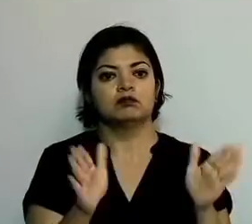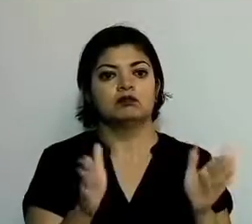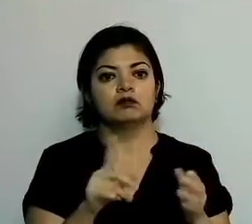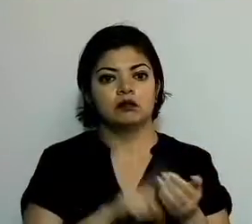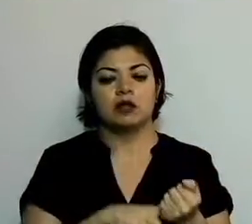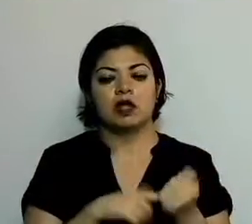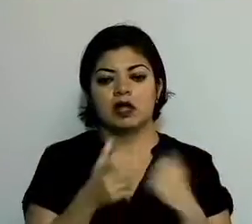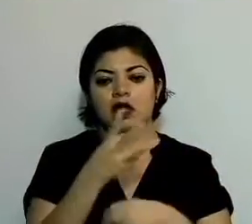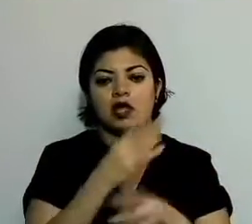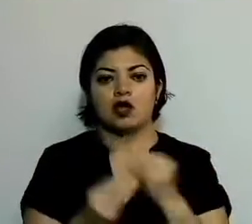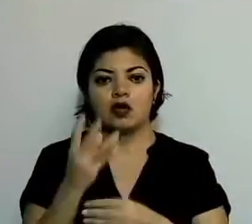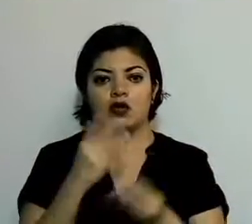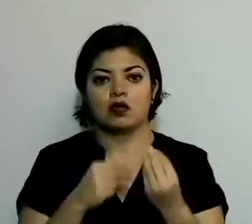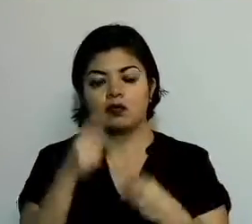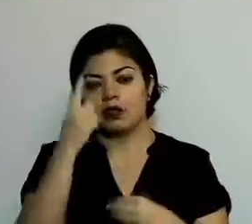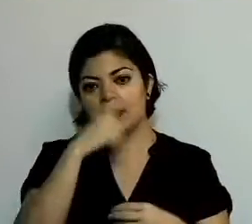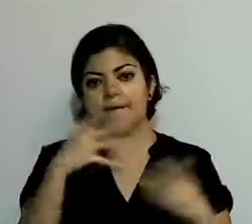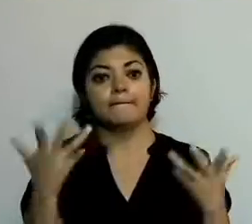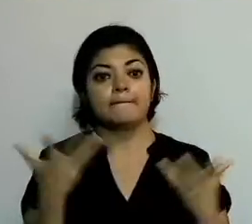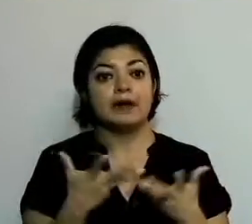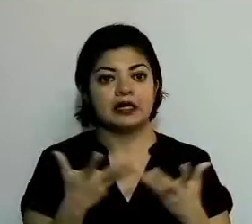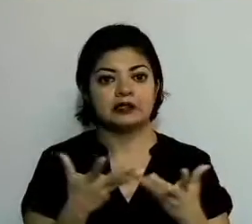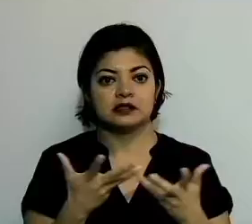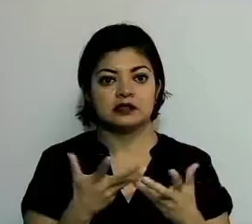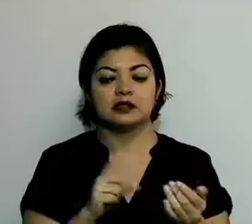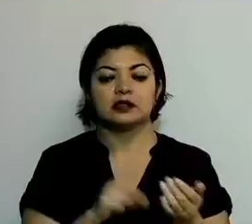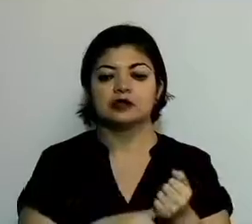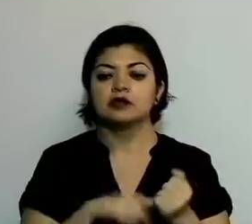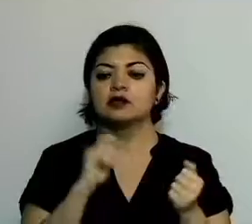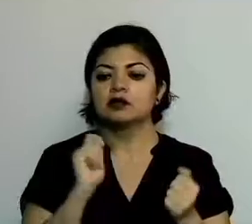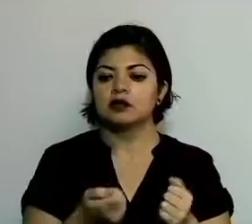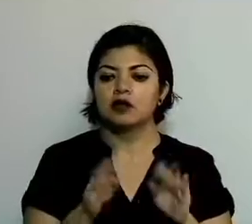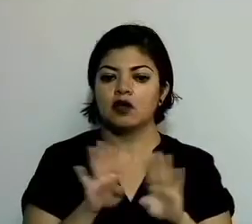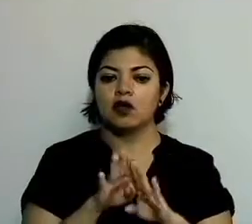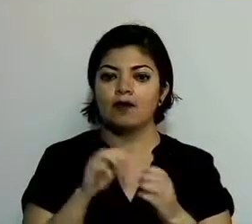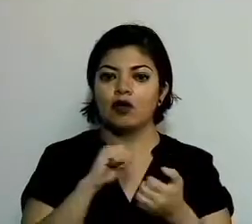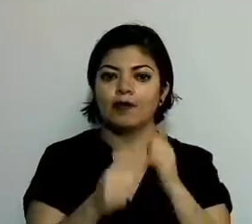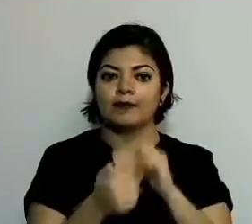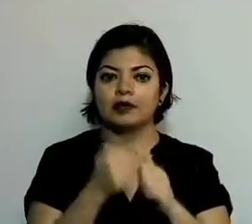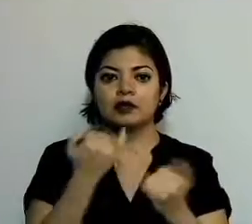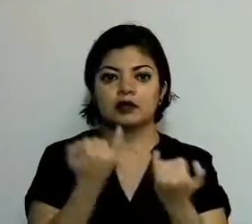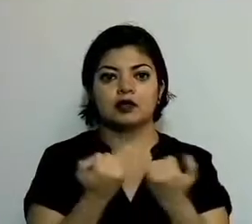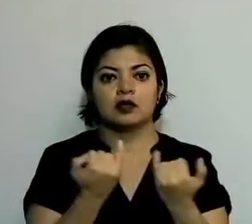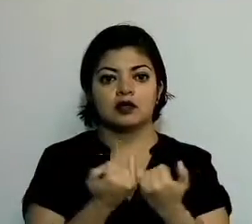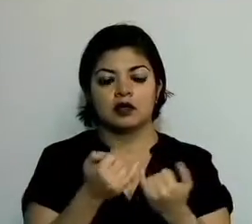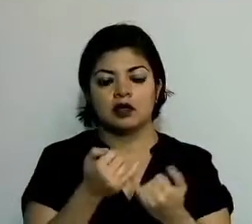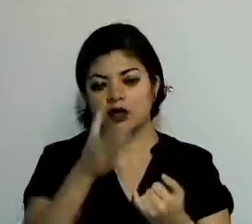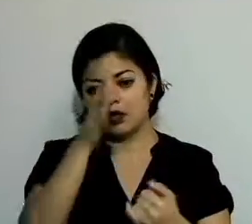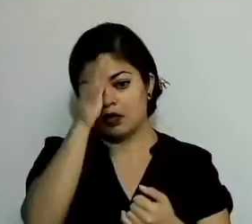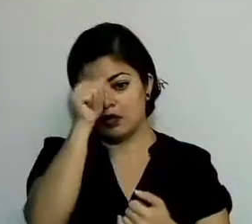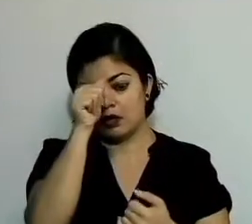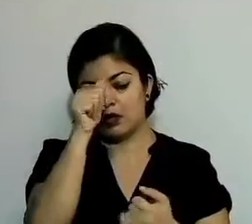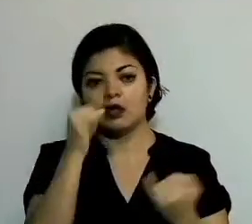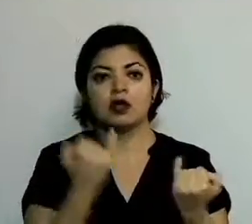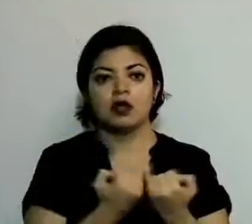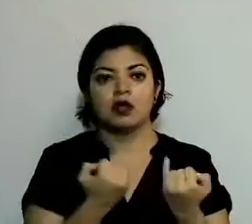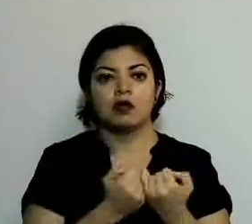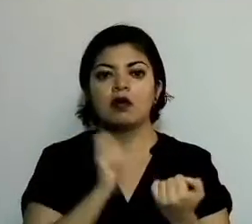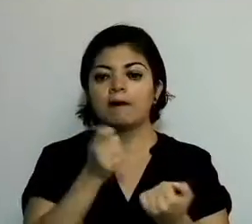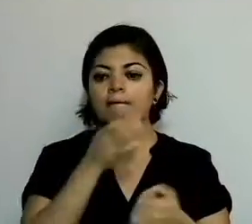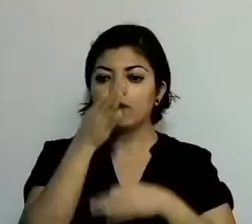económicas para fortalecer la competitividad y el ordenamiento comercial, así como promover